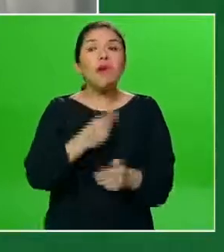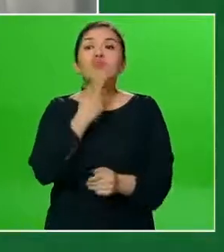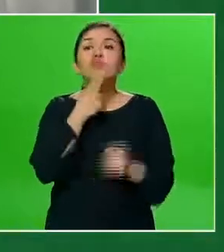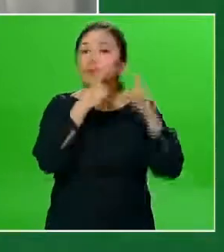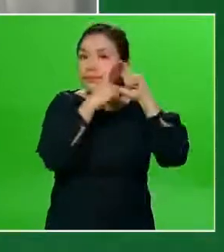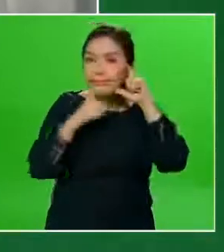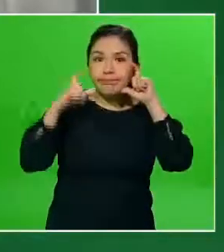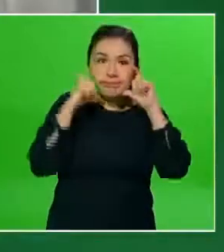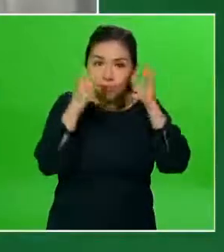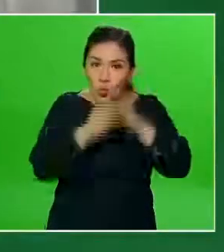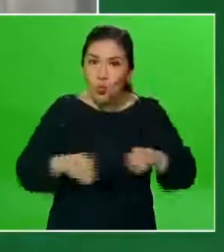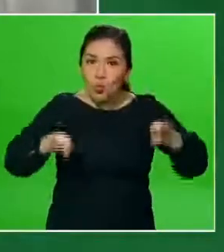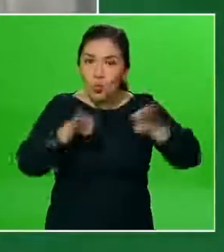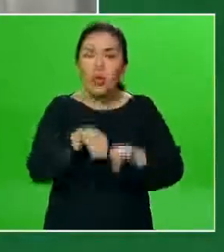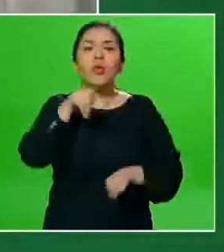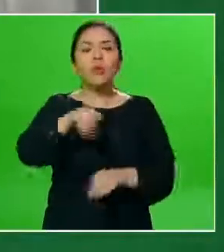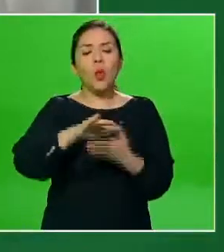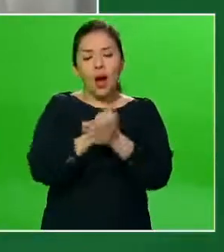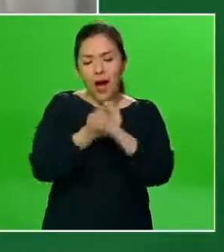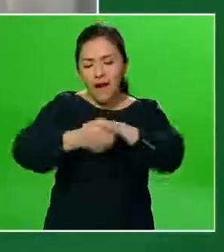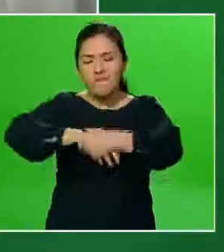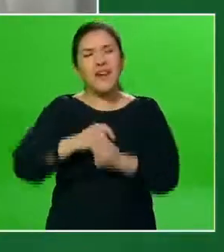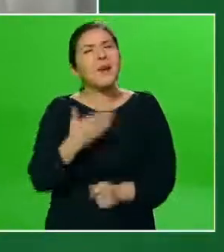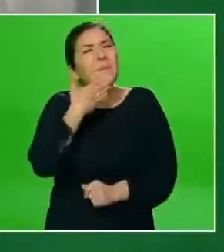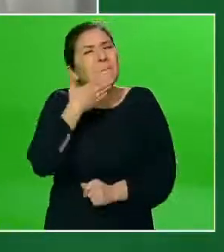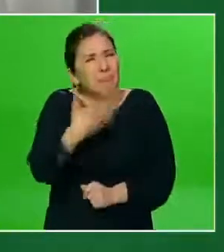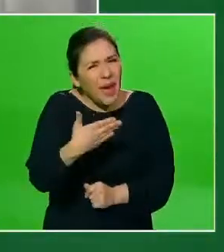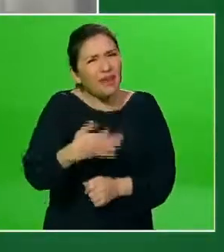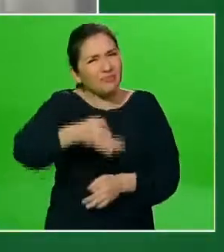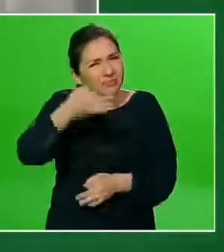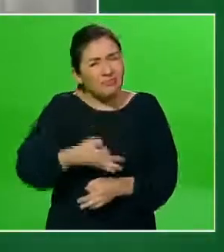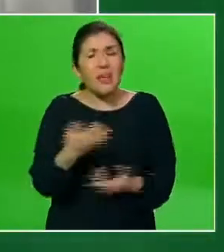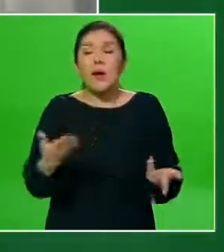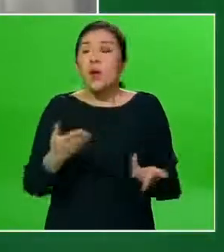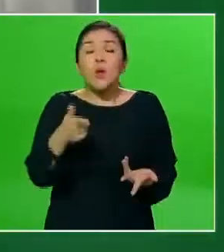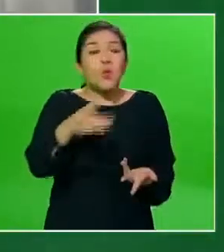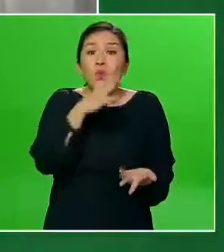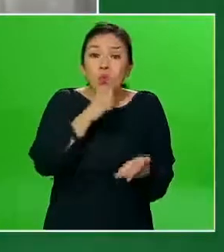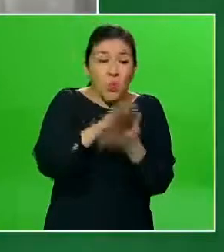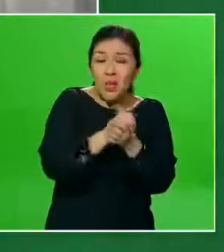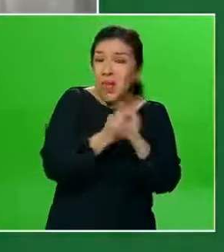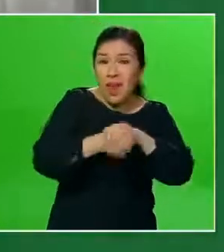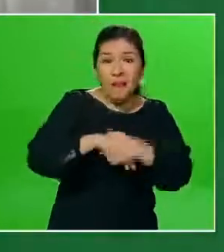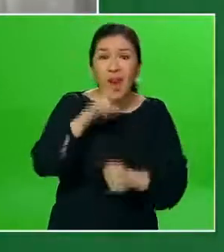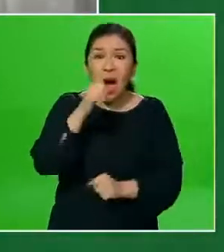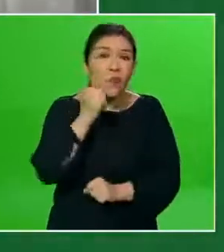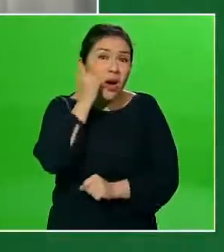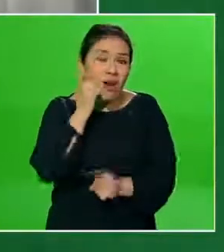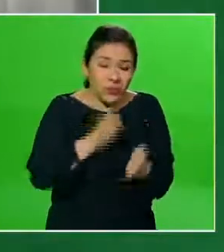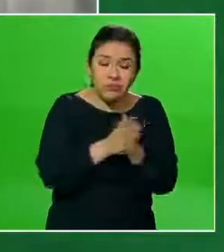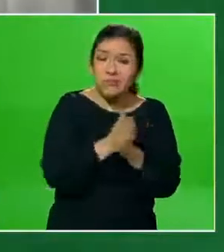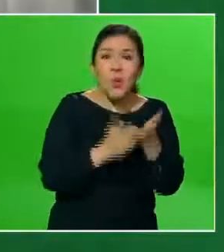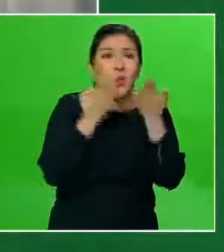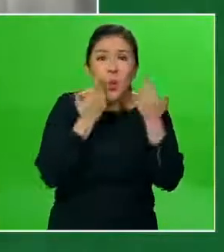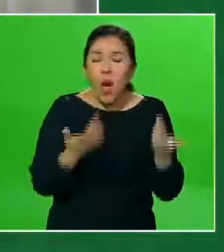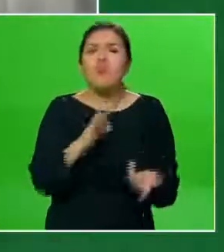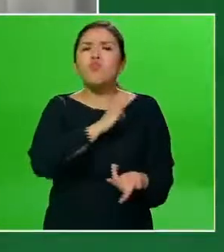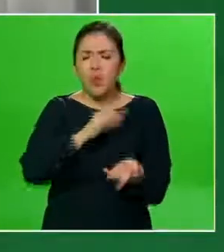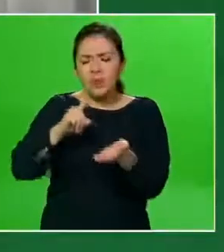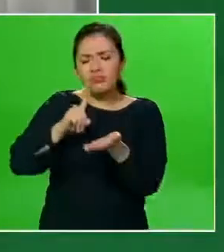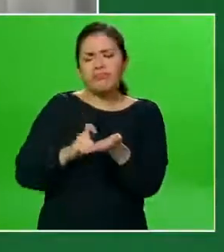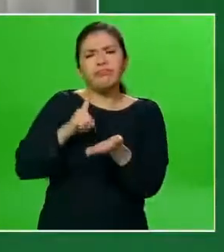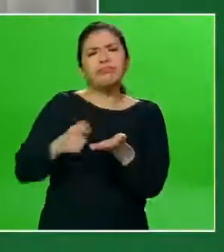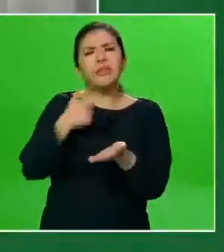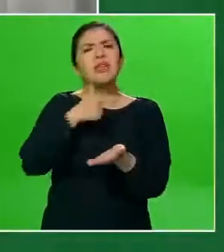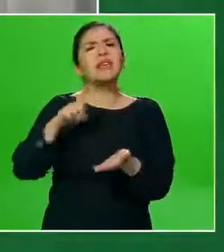de cobrebocas, el adecuado lavado de manos. Si no puedo lavar mis manos con agua y jabón, pues el tener,